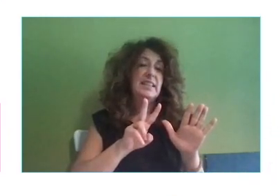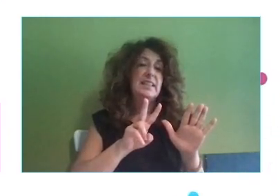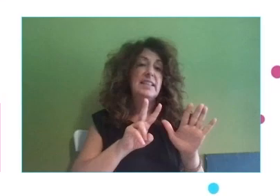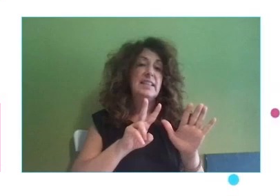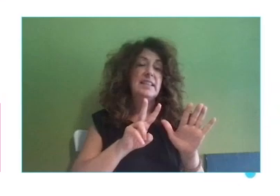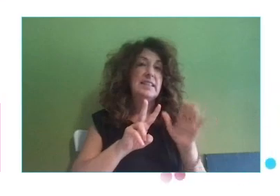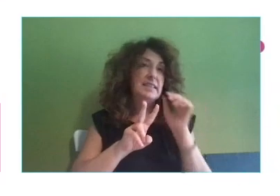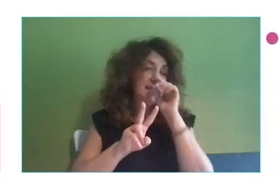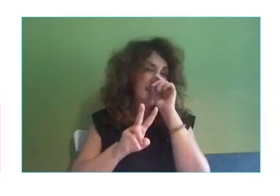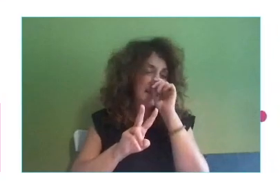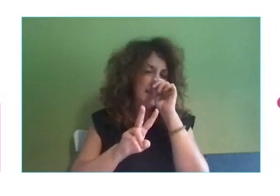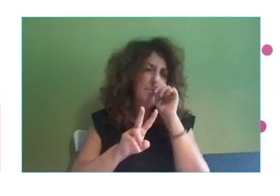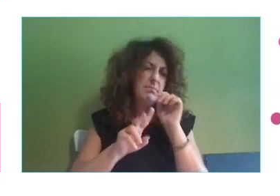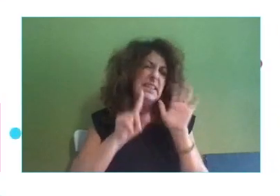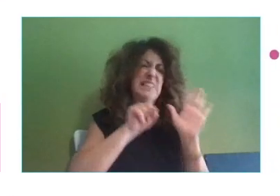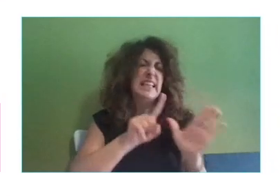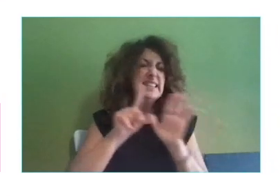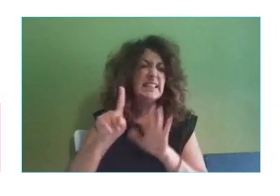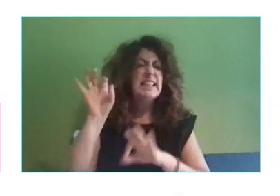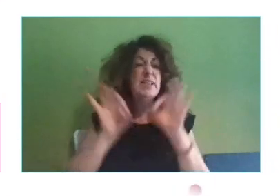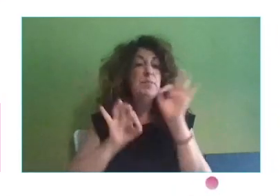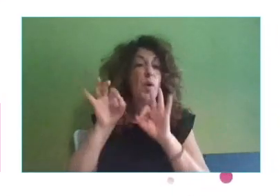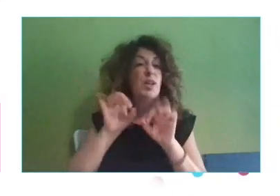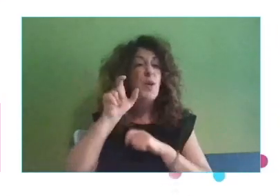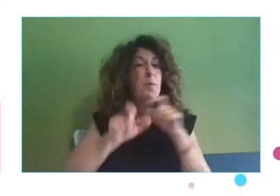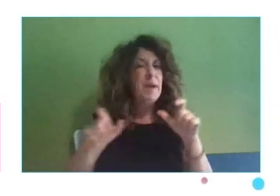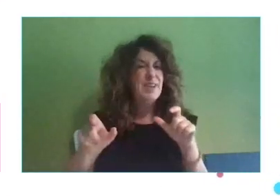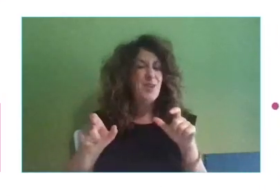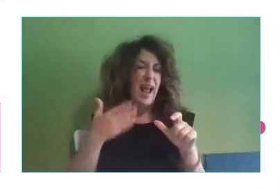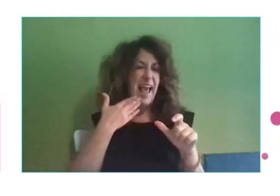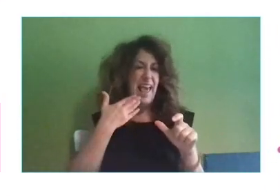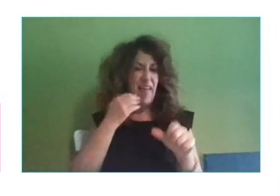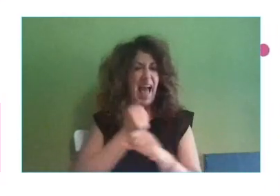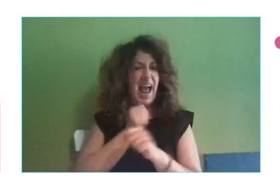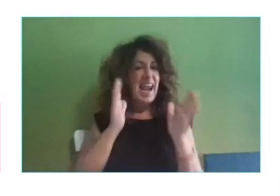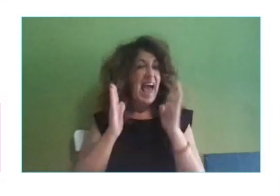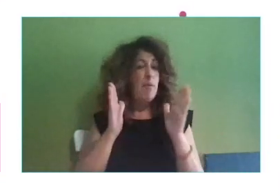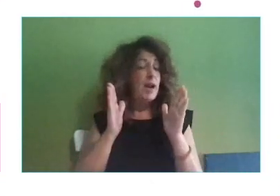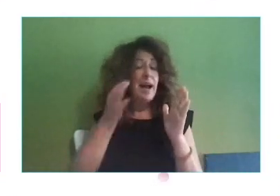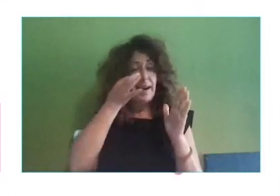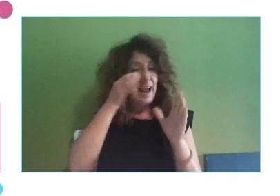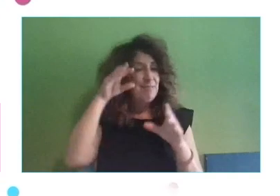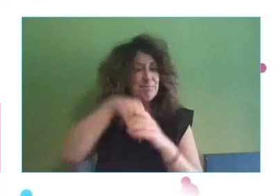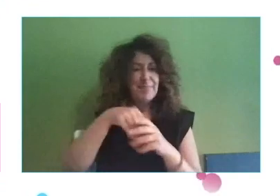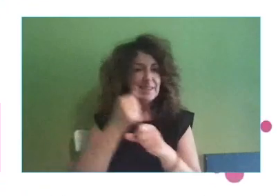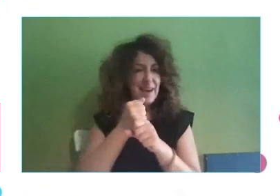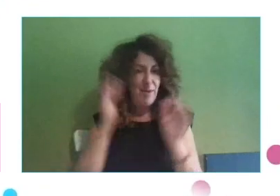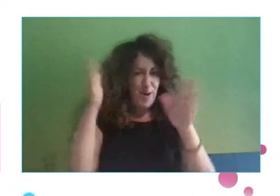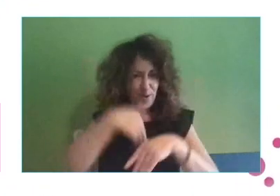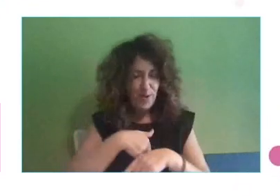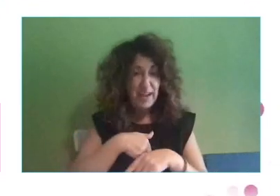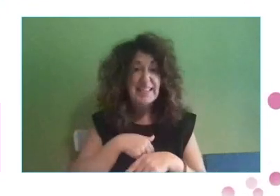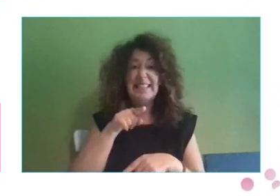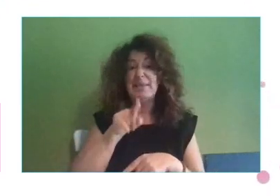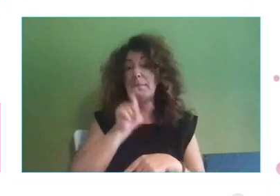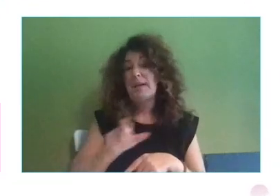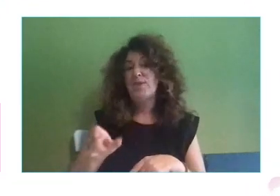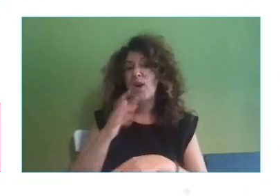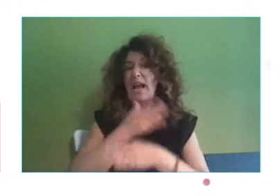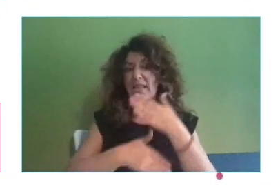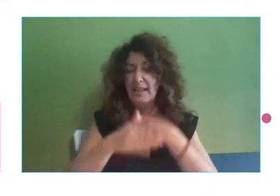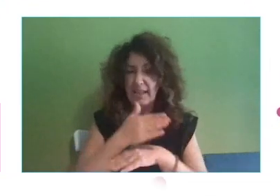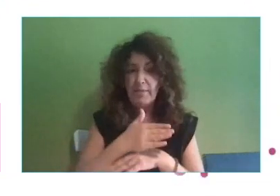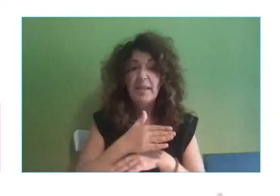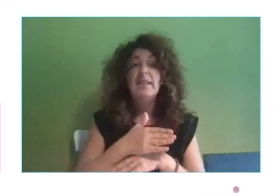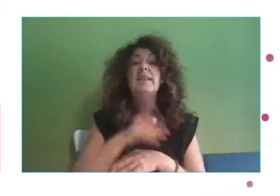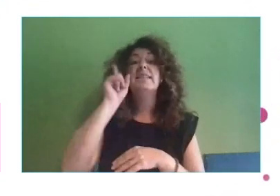un dato mucho más elevado que en el caso de las personas sin discapacidad. Y, por desgracia, además, también el nivel